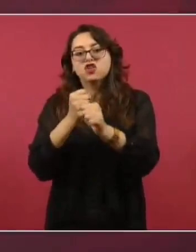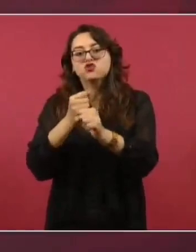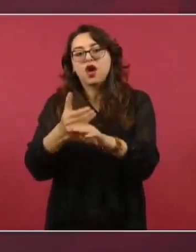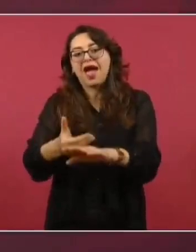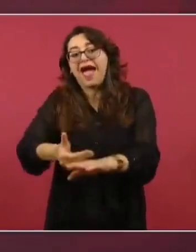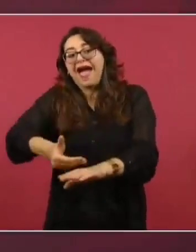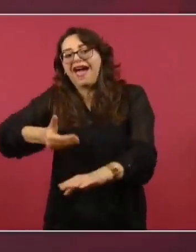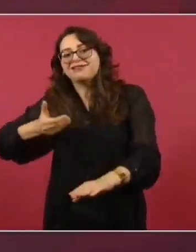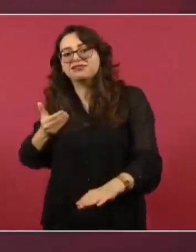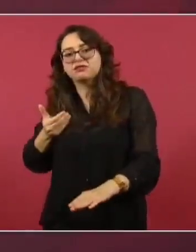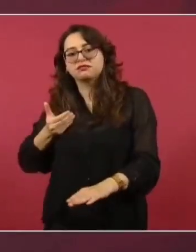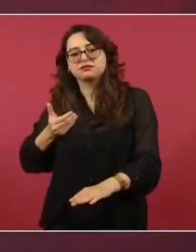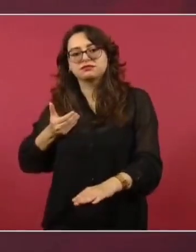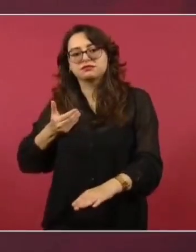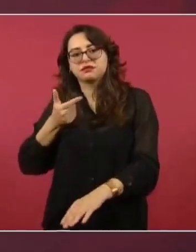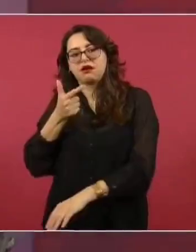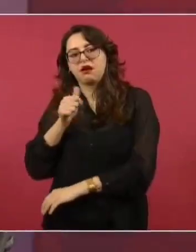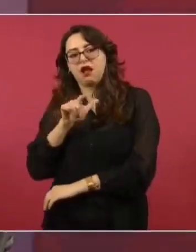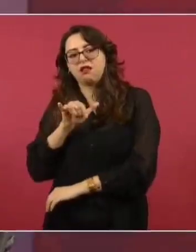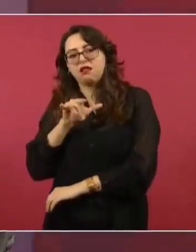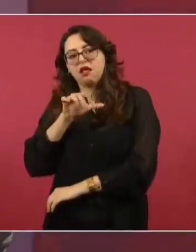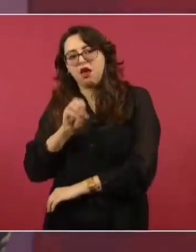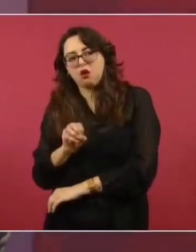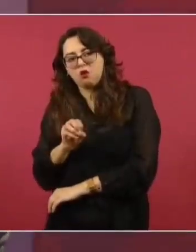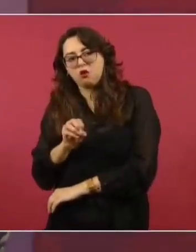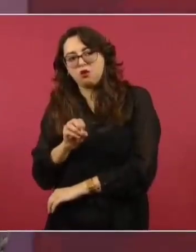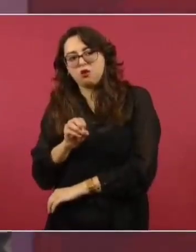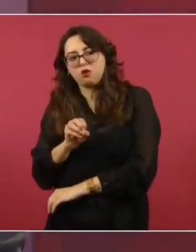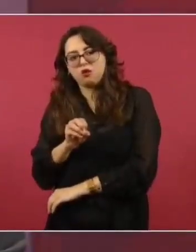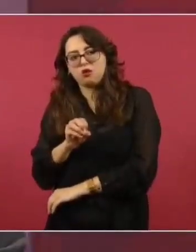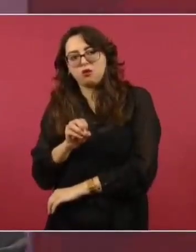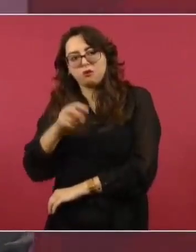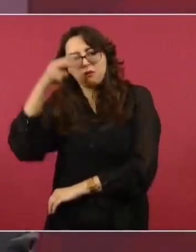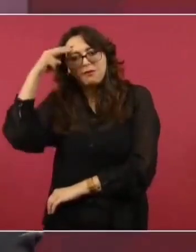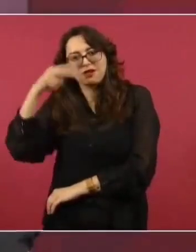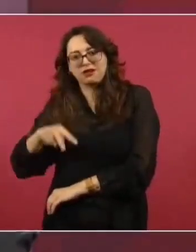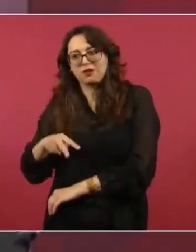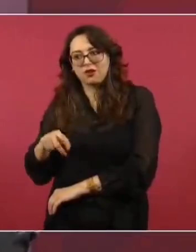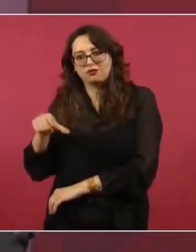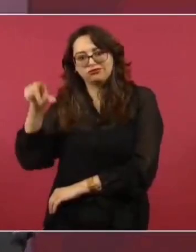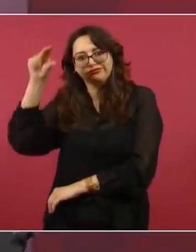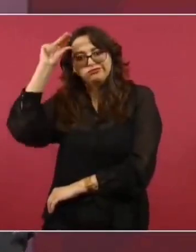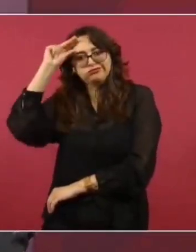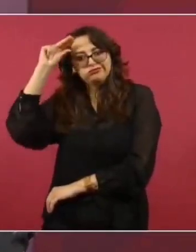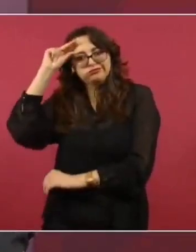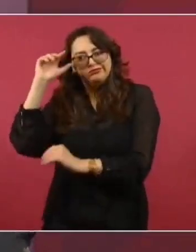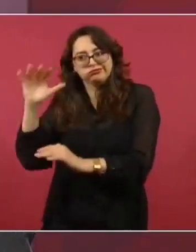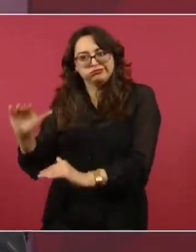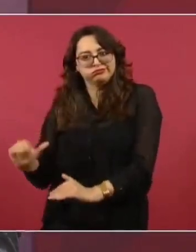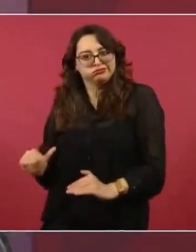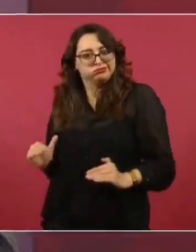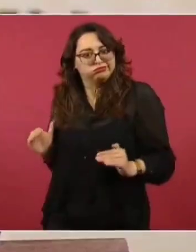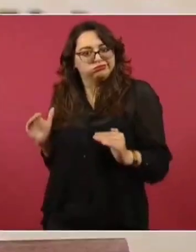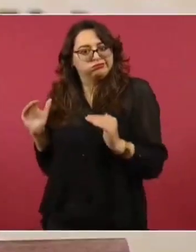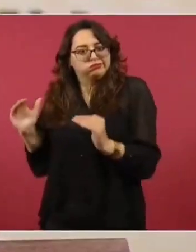De ahí venimos, eso es México. Este hombre es profundamente ignorante, no lo sabe. Lo vamos a invitar para que vea que